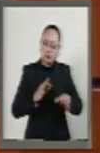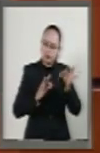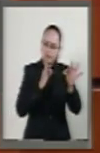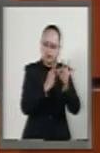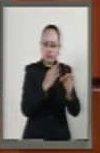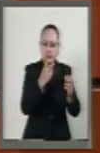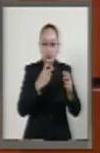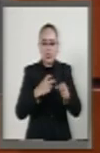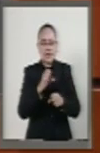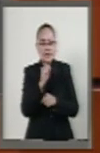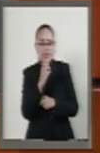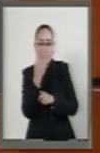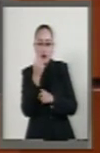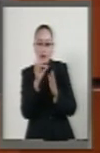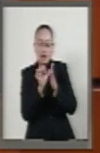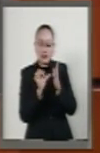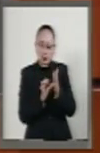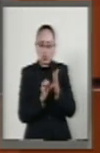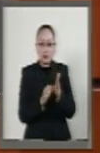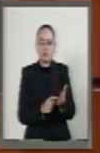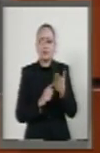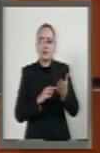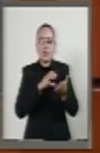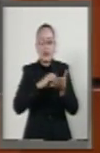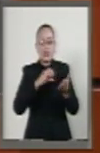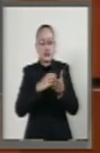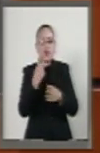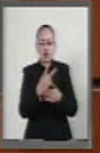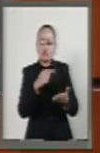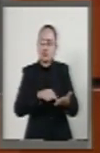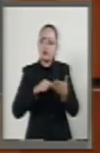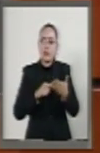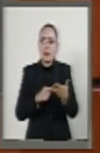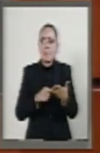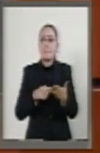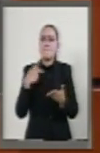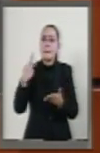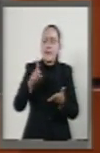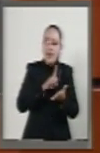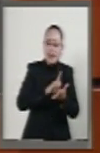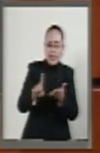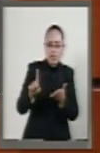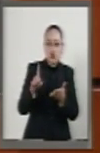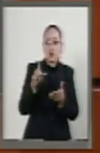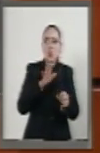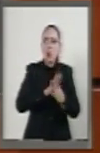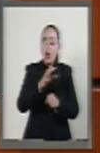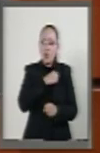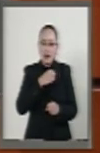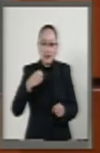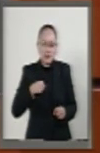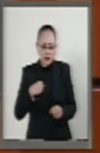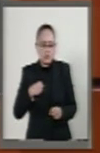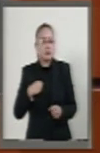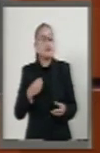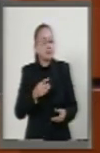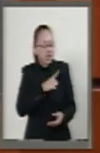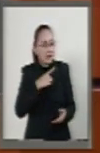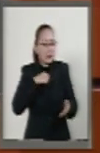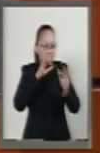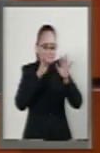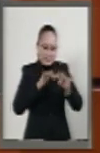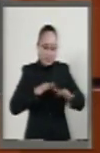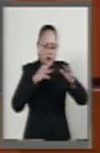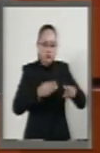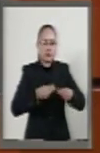Artículo 69, en su fracción 2, recibirá por instrito sus derechos y obligaciones, así como las instancias